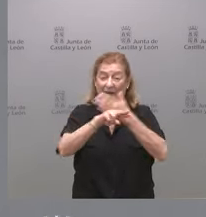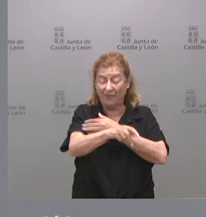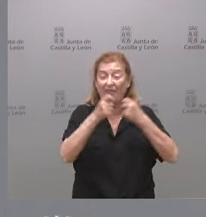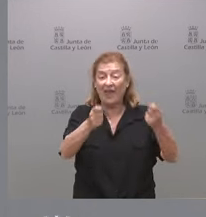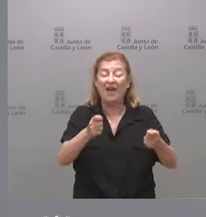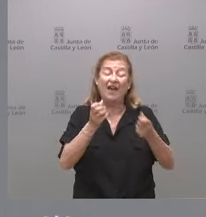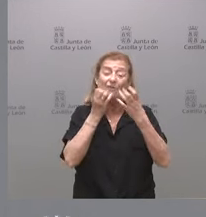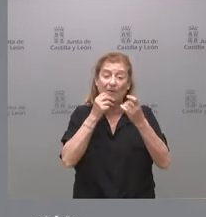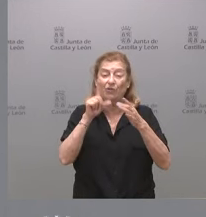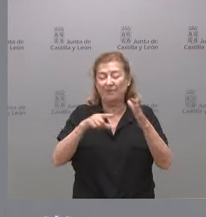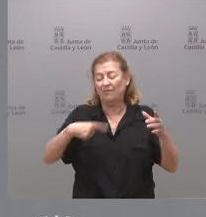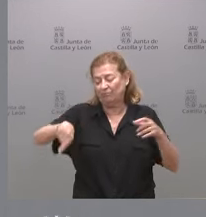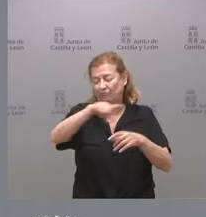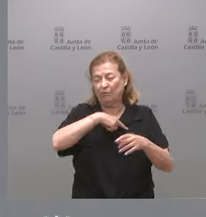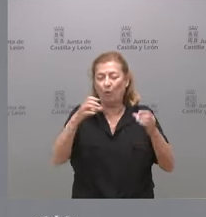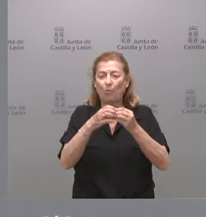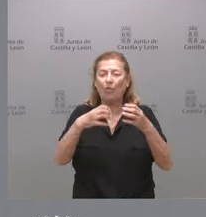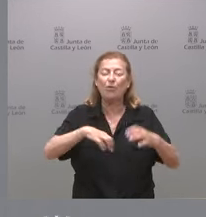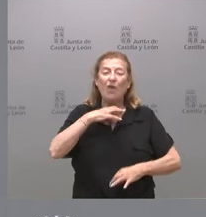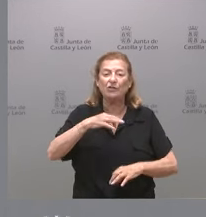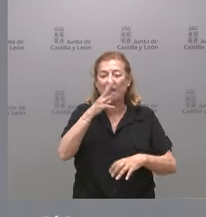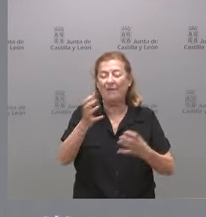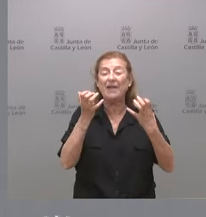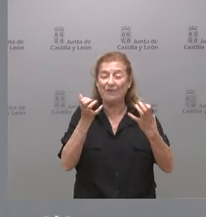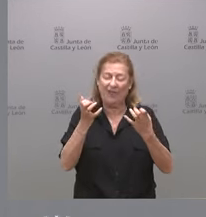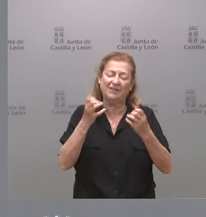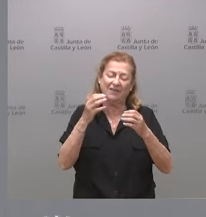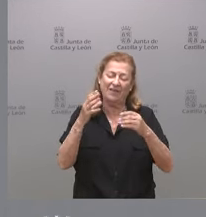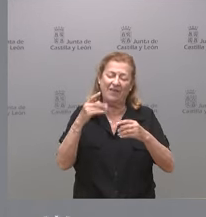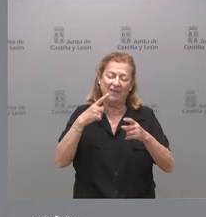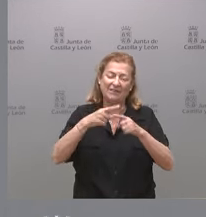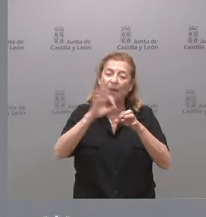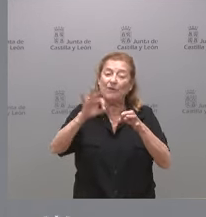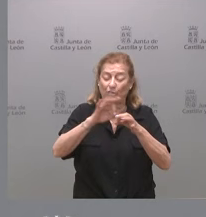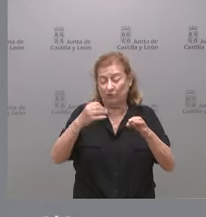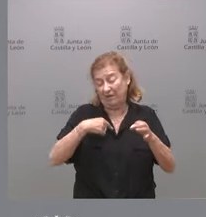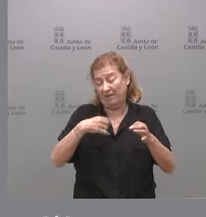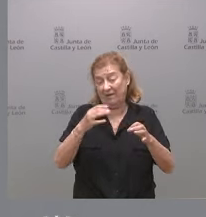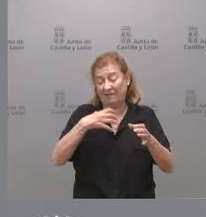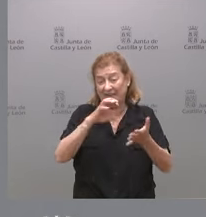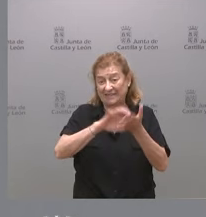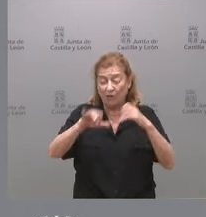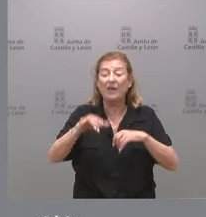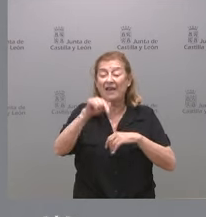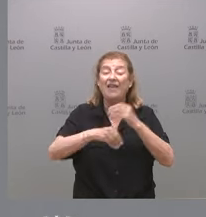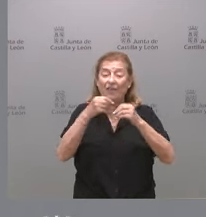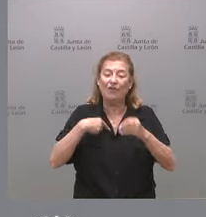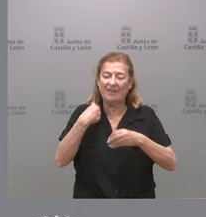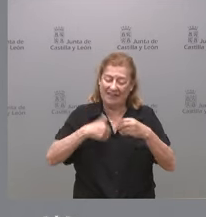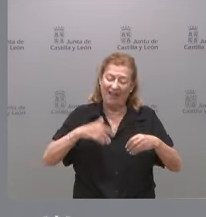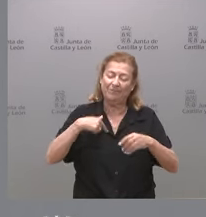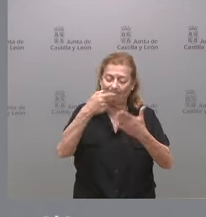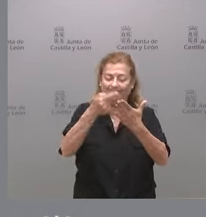es permitir al conjunto de los ciudadanos beneficiarse de los servicios que ofrece la Administración autonómica y esto hizo que pusiéramos en marcha algunas